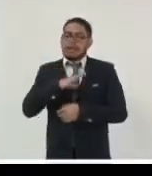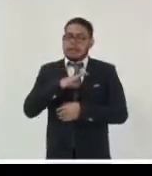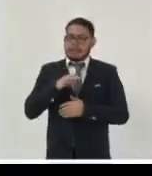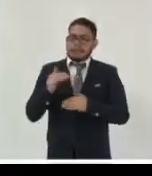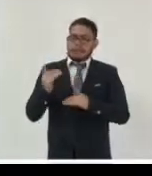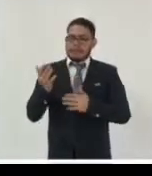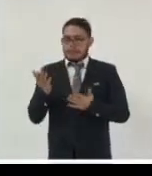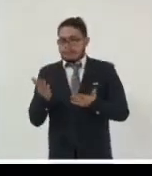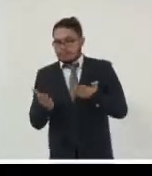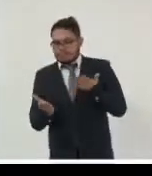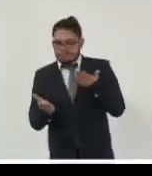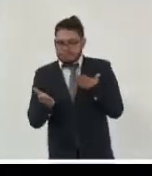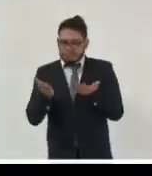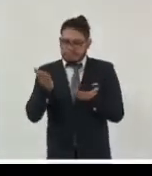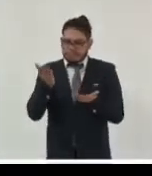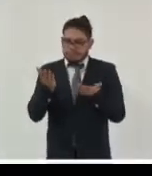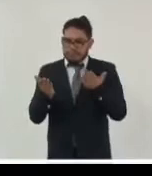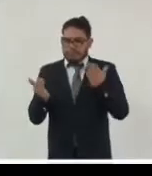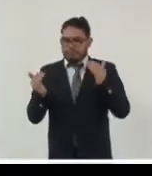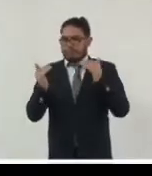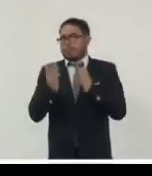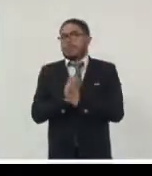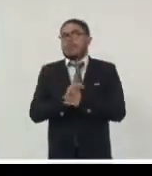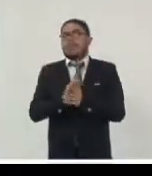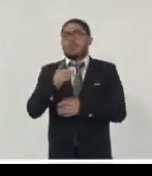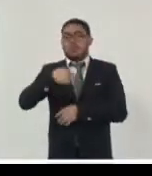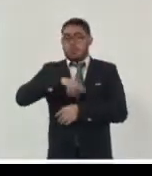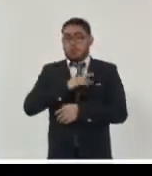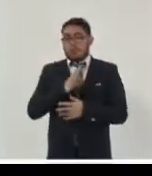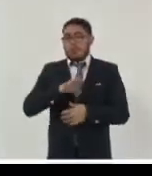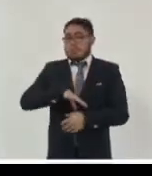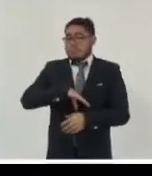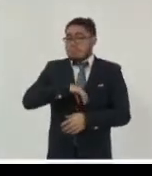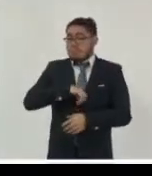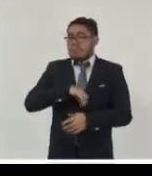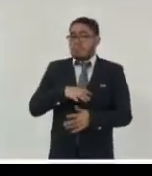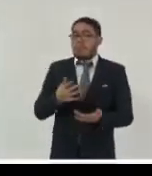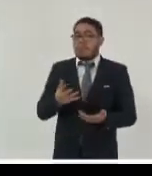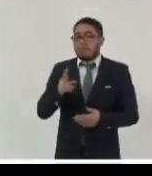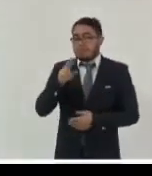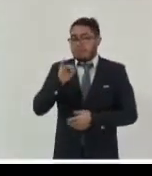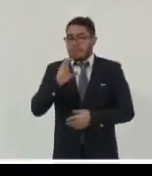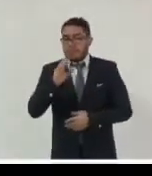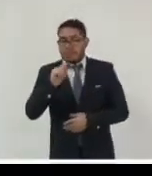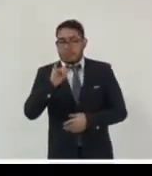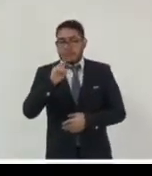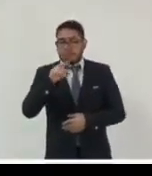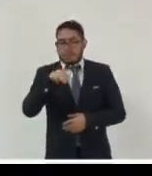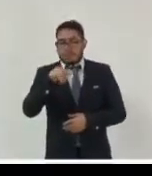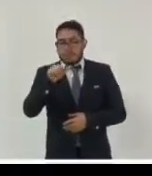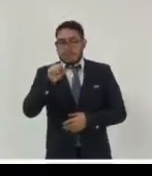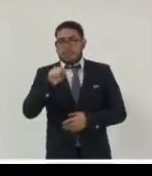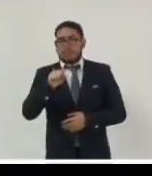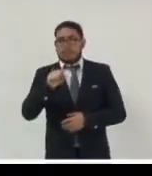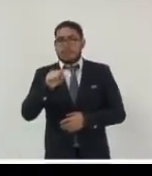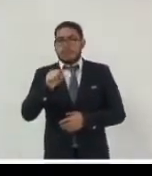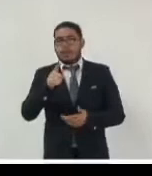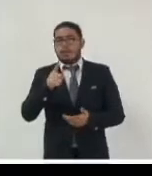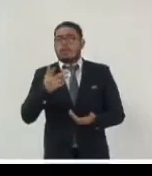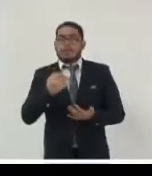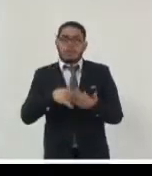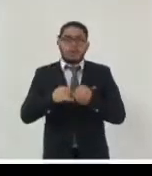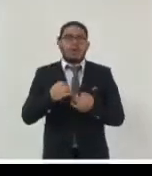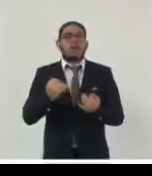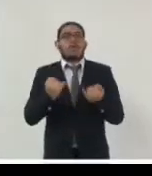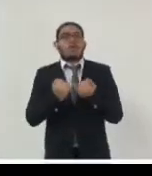que además incorpora documentos electrónicos y digitales en el mismo sistema orgánico e integral está equilibrado